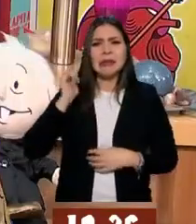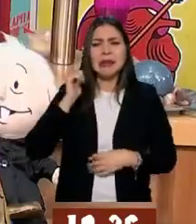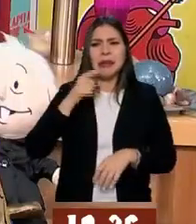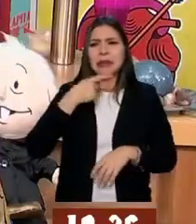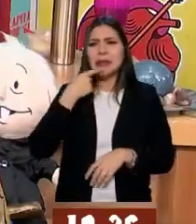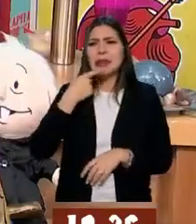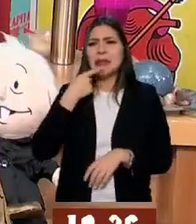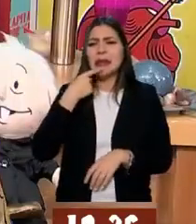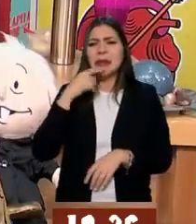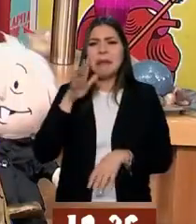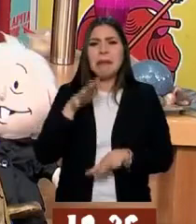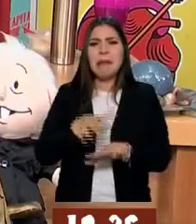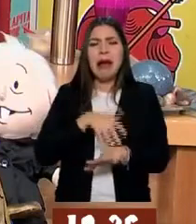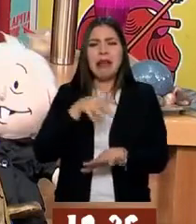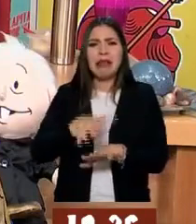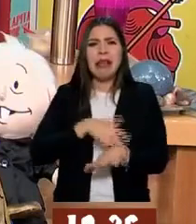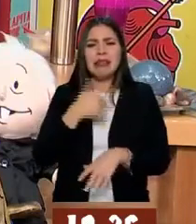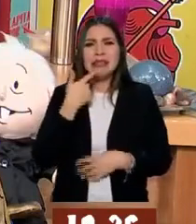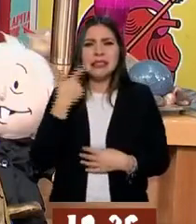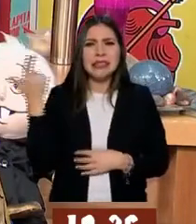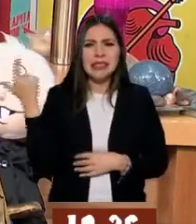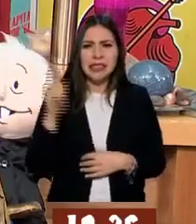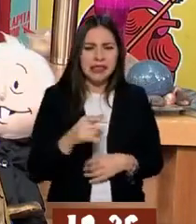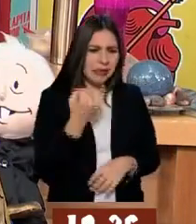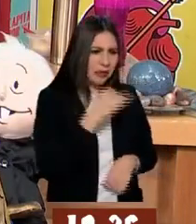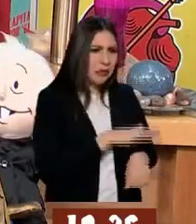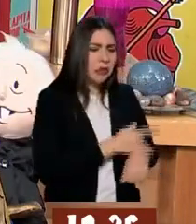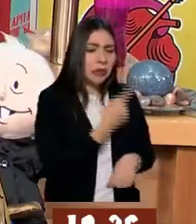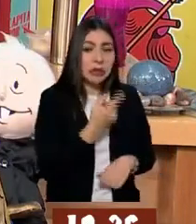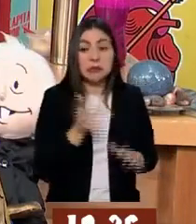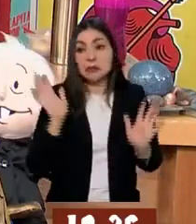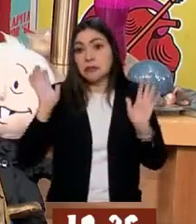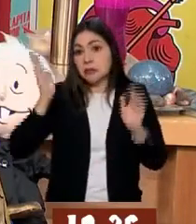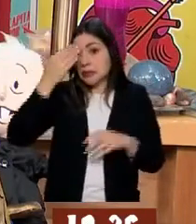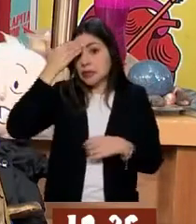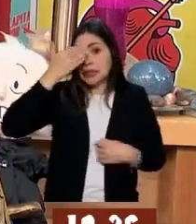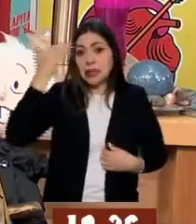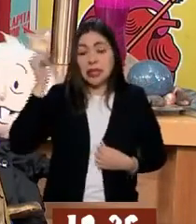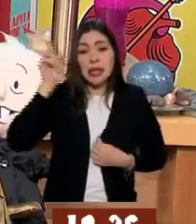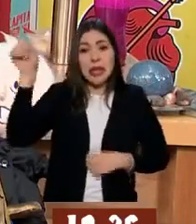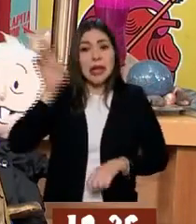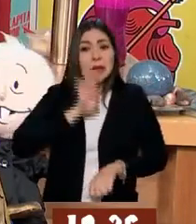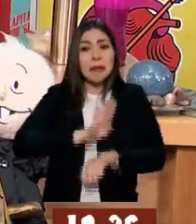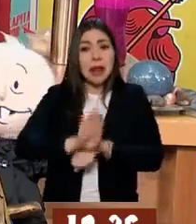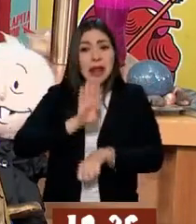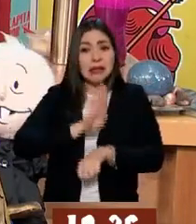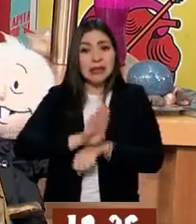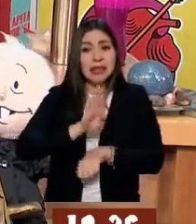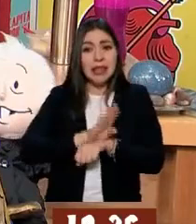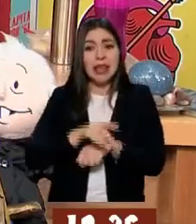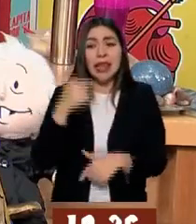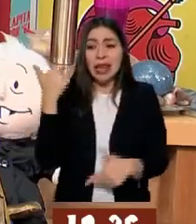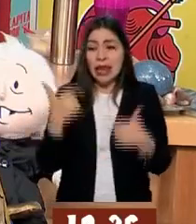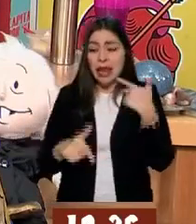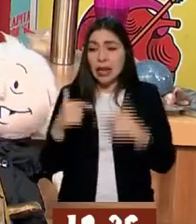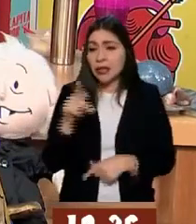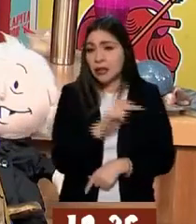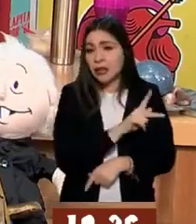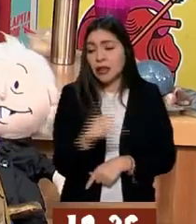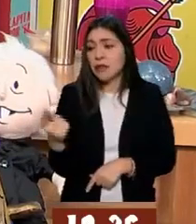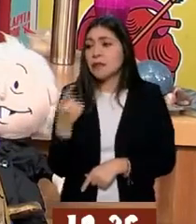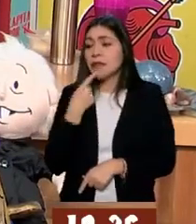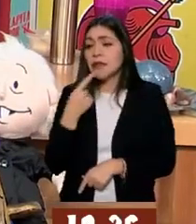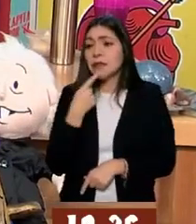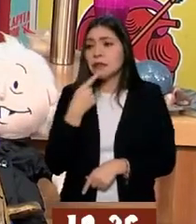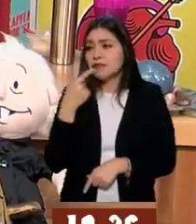sabe toda qué es la leche, señora? De vaca, pero allá. ¿Será otras razas? la leche sabe y huele